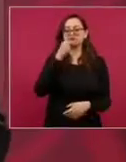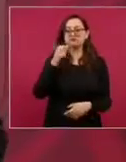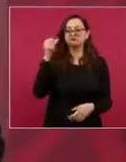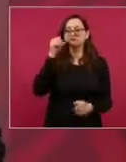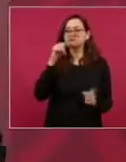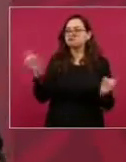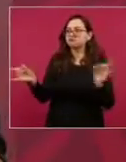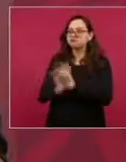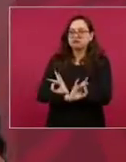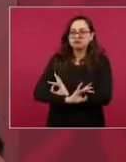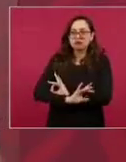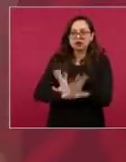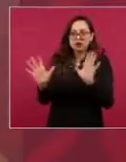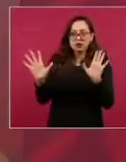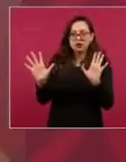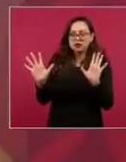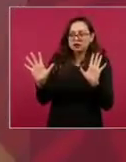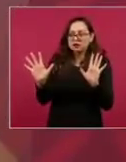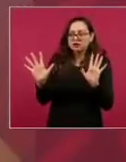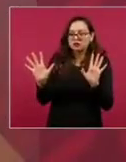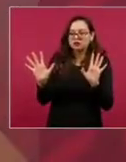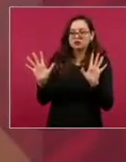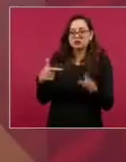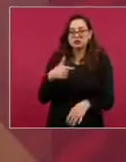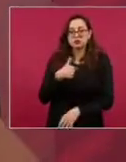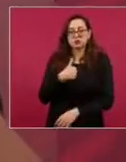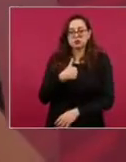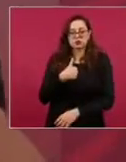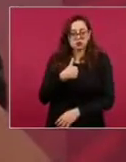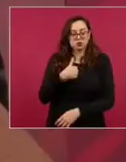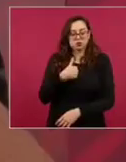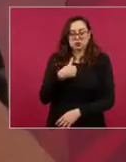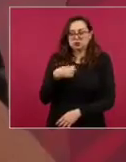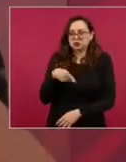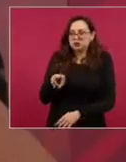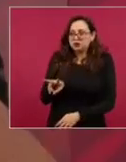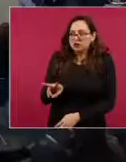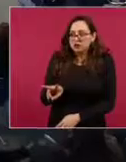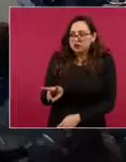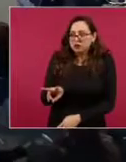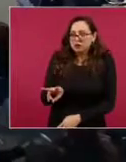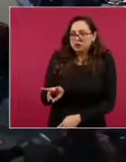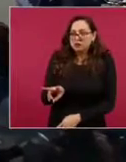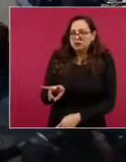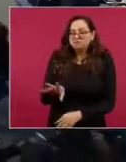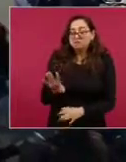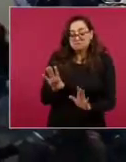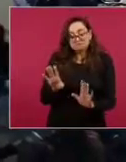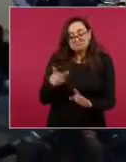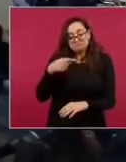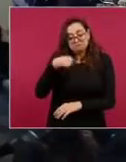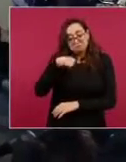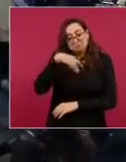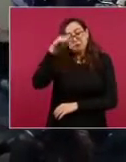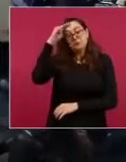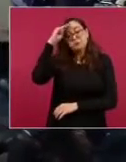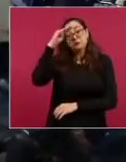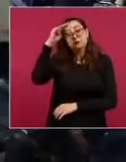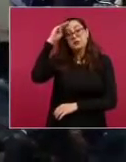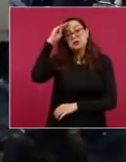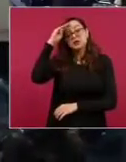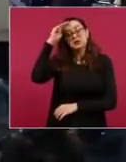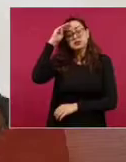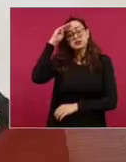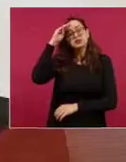imagino, es que